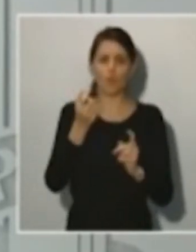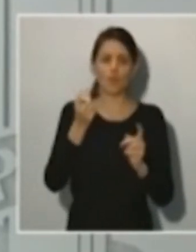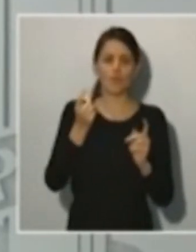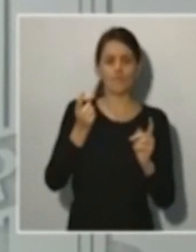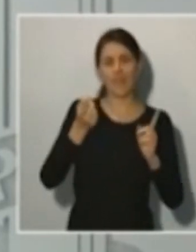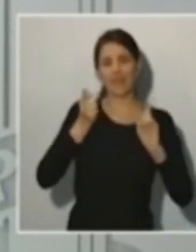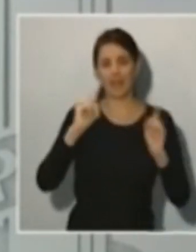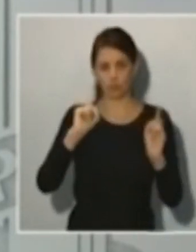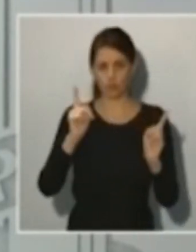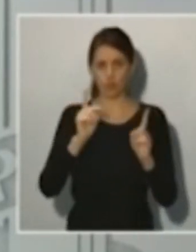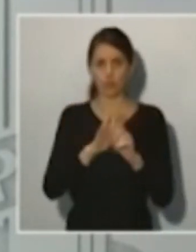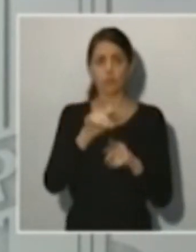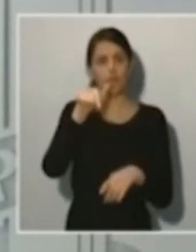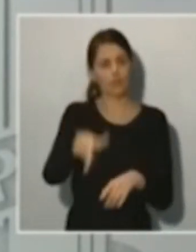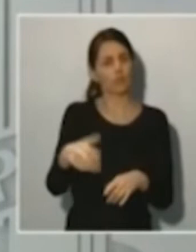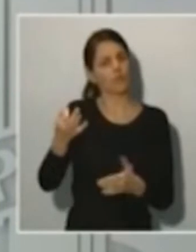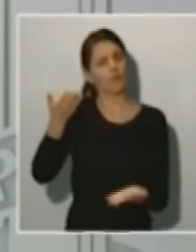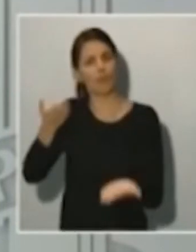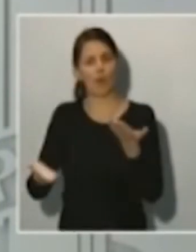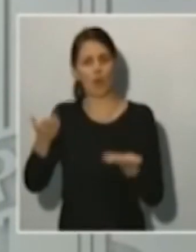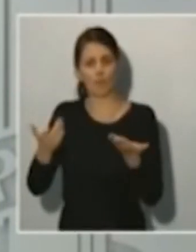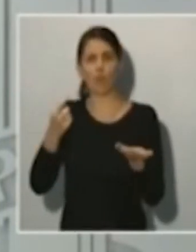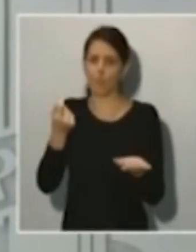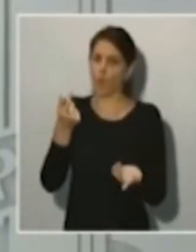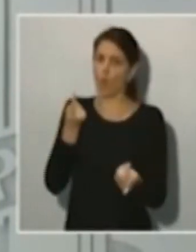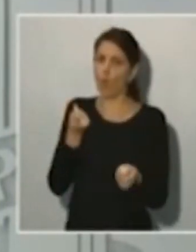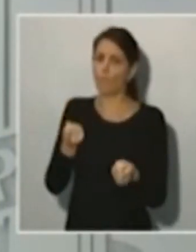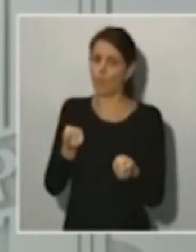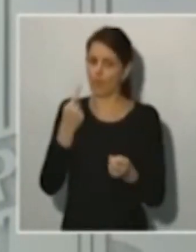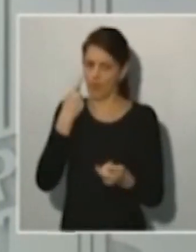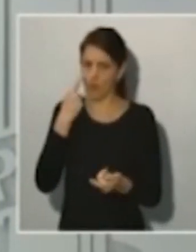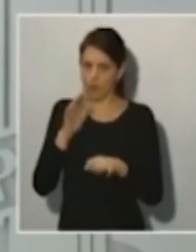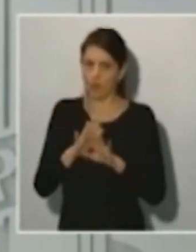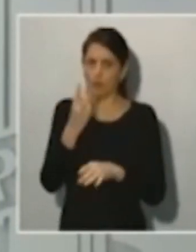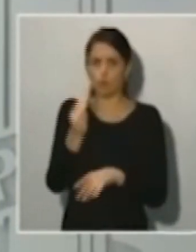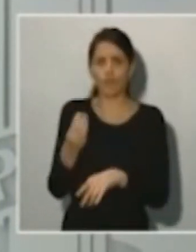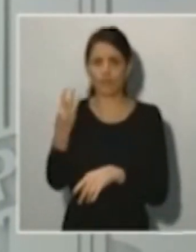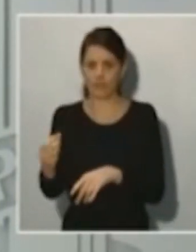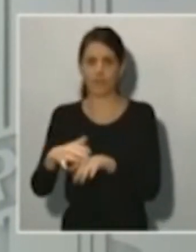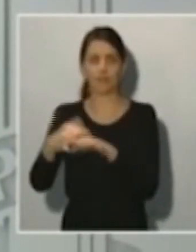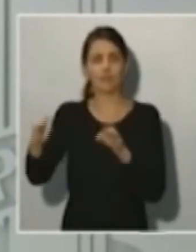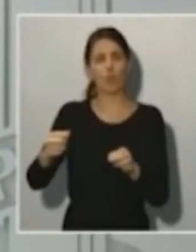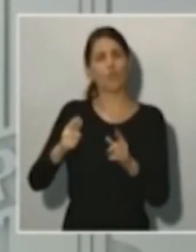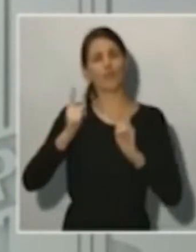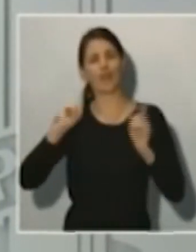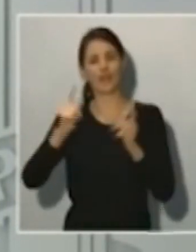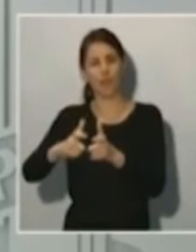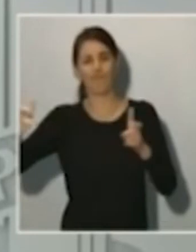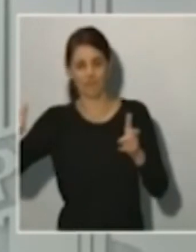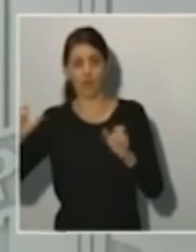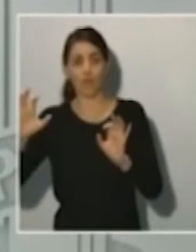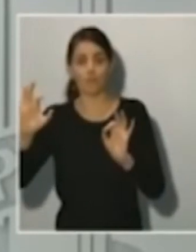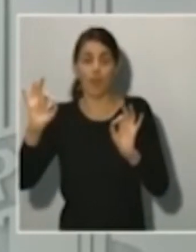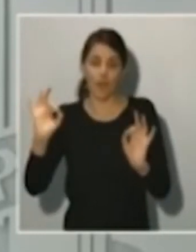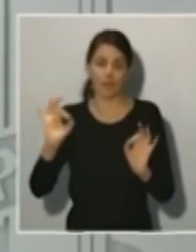tenga que valorar con mucha prudencia hasta dentro de al menos dos o tres días. Pero siempre es bueno que haya un descenso en la progresión, en la